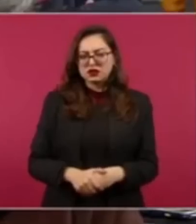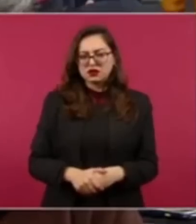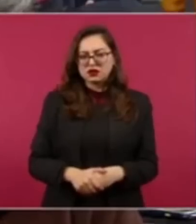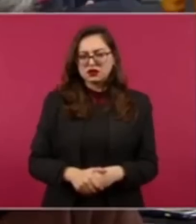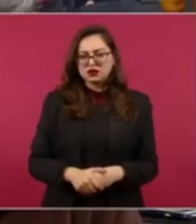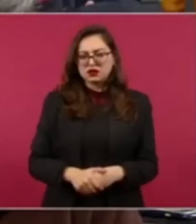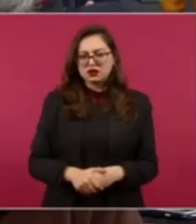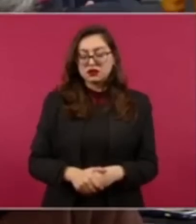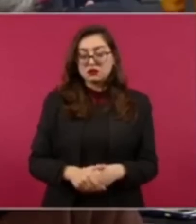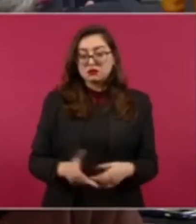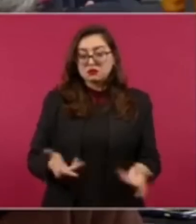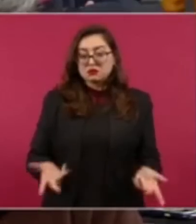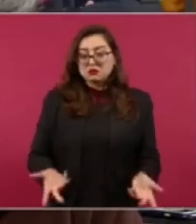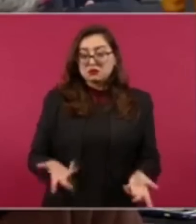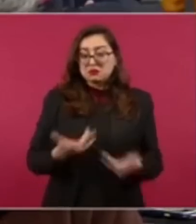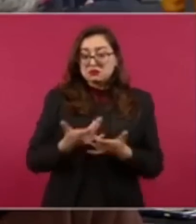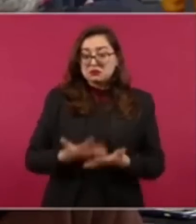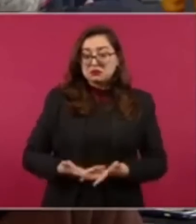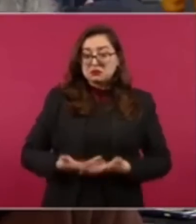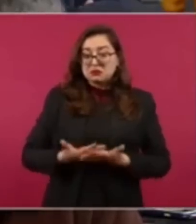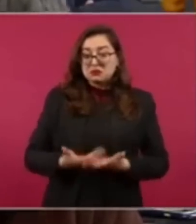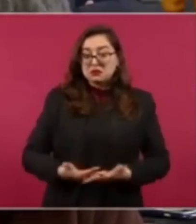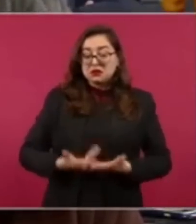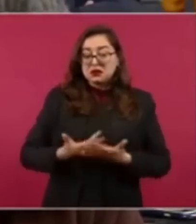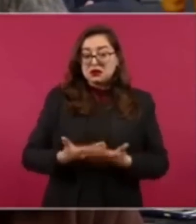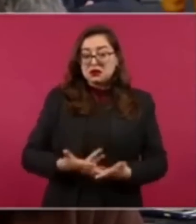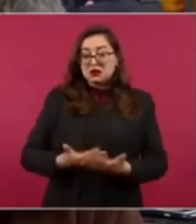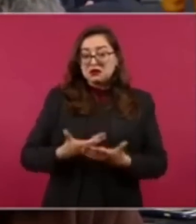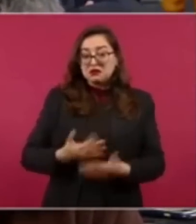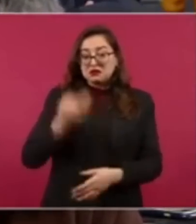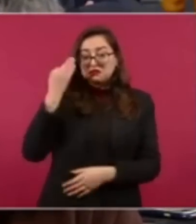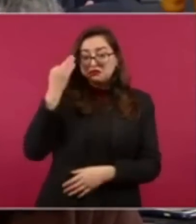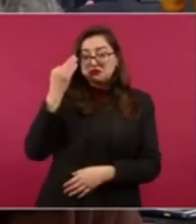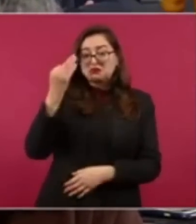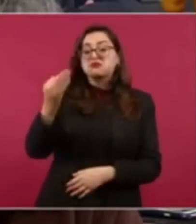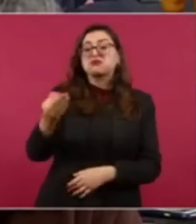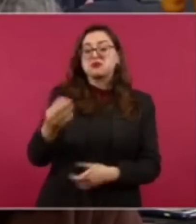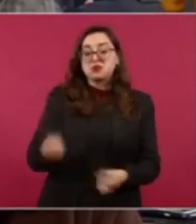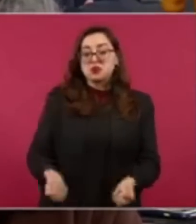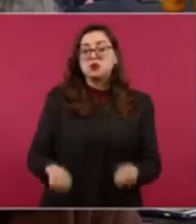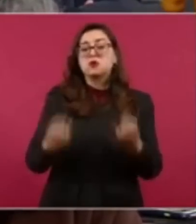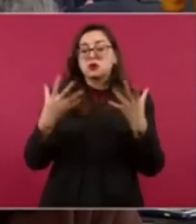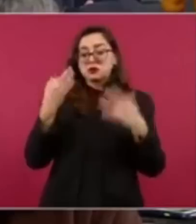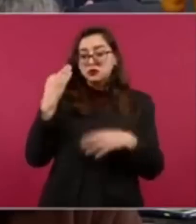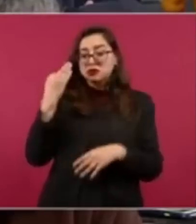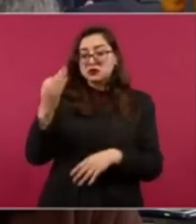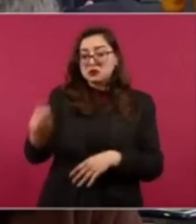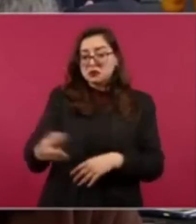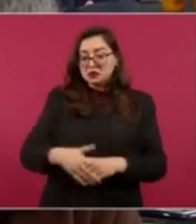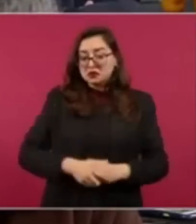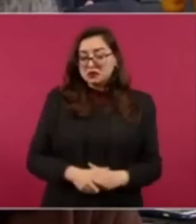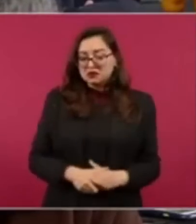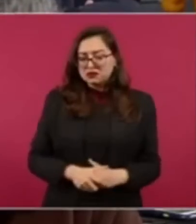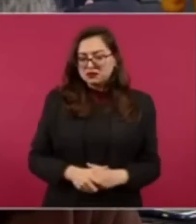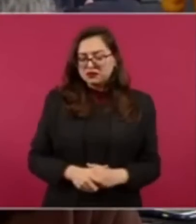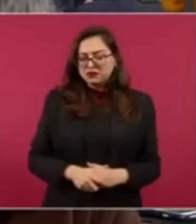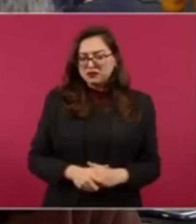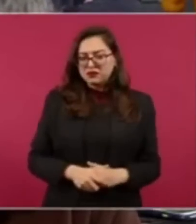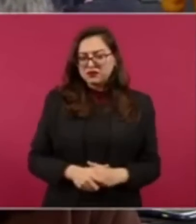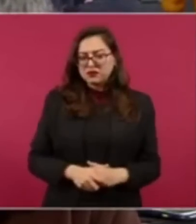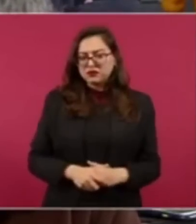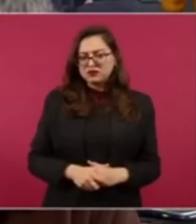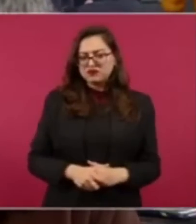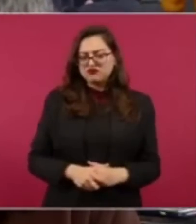tiempo hay que esperar los familiares de periodistas que han sido asesinados para que se haga justicia. Y también quisiera hacernos la pregunta,